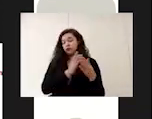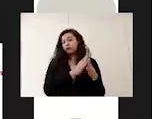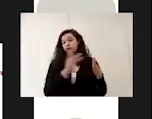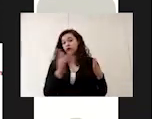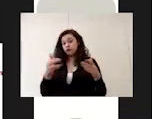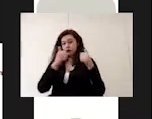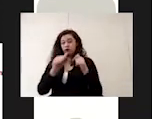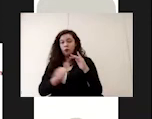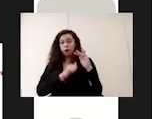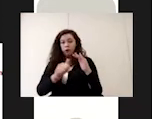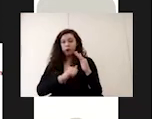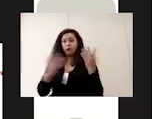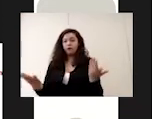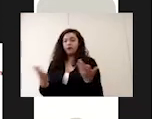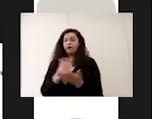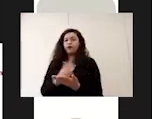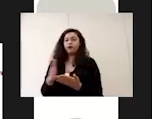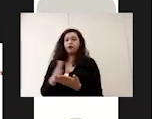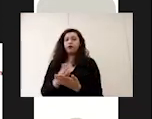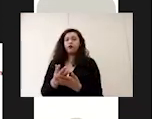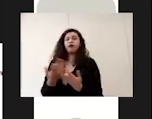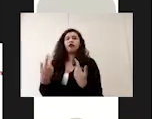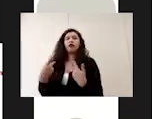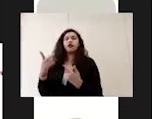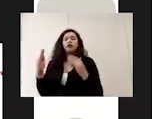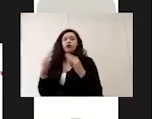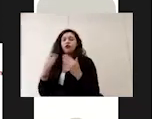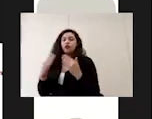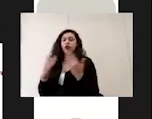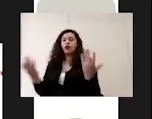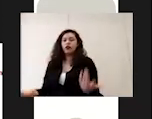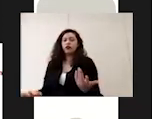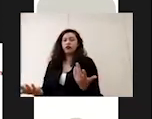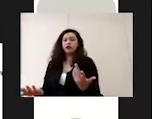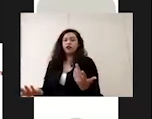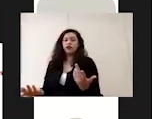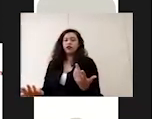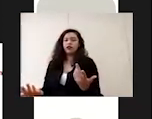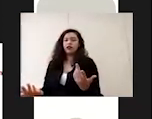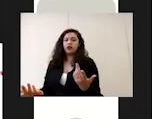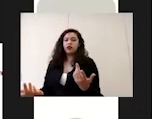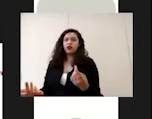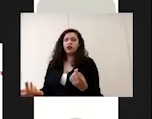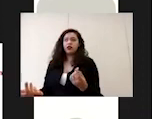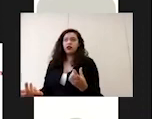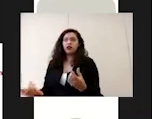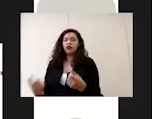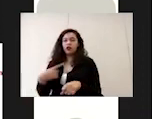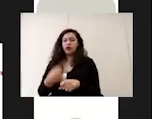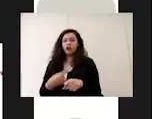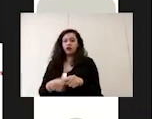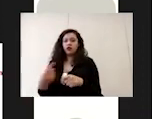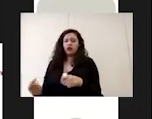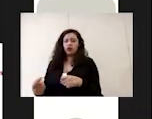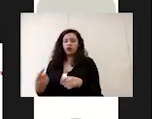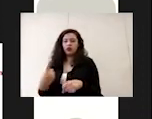hayan tenido en casa la muerte o la presencia de algún familiar